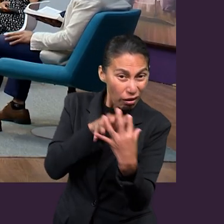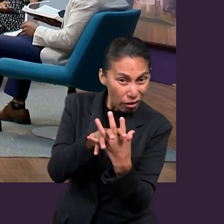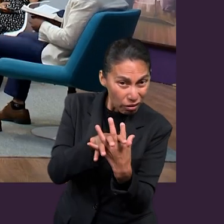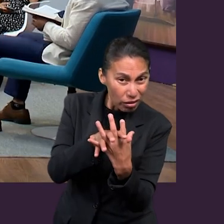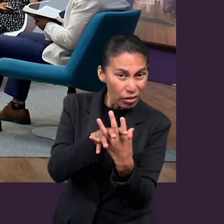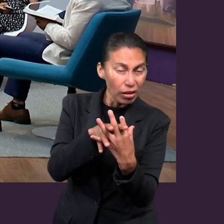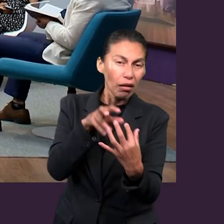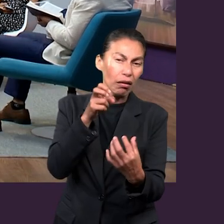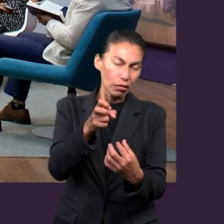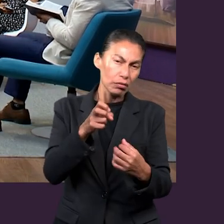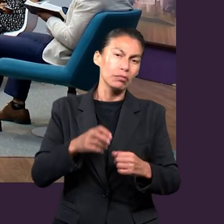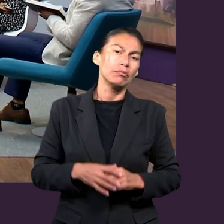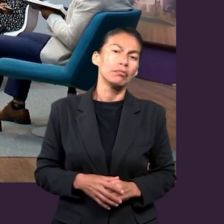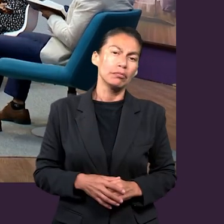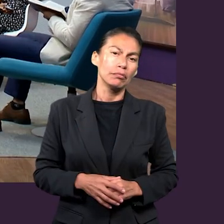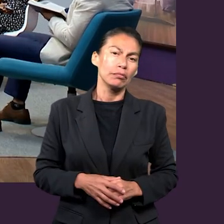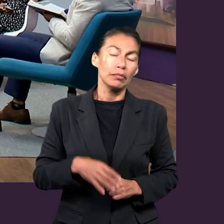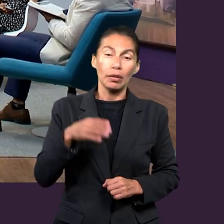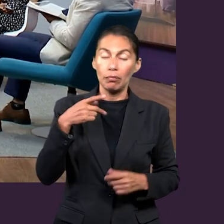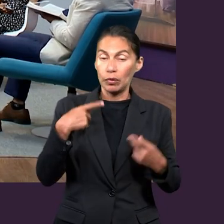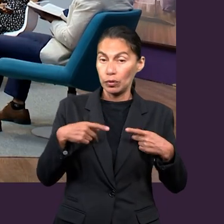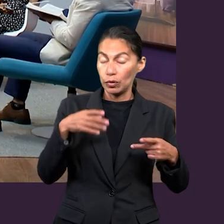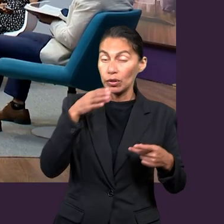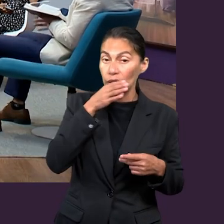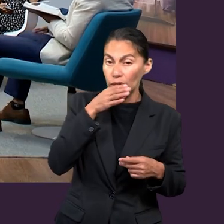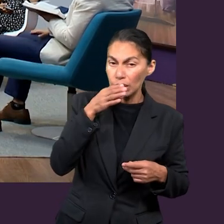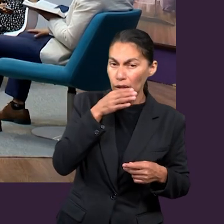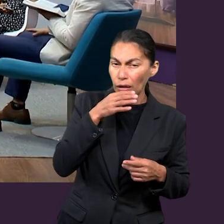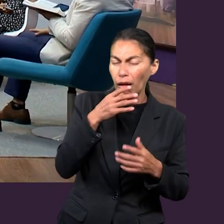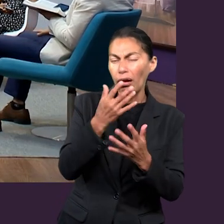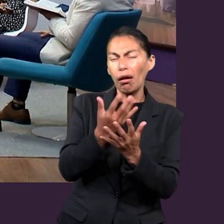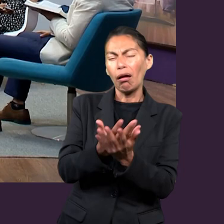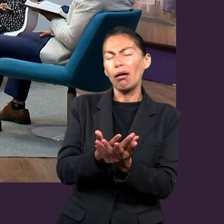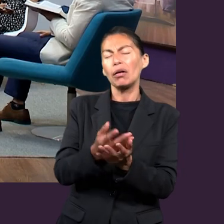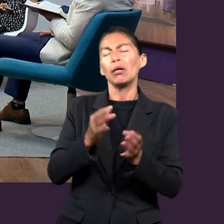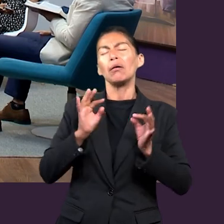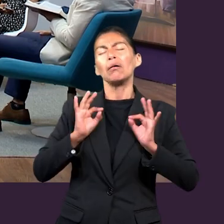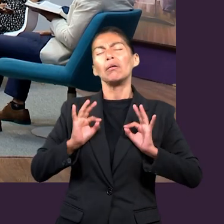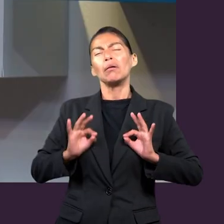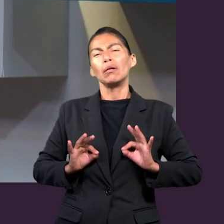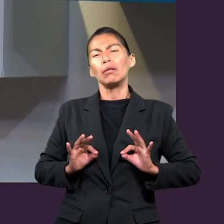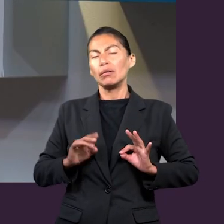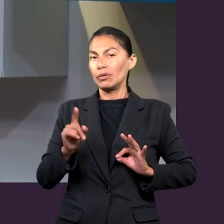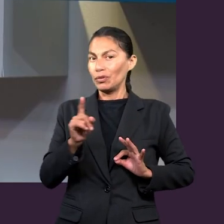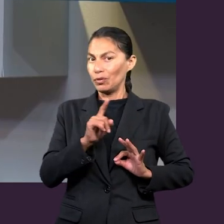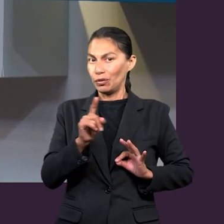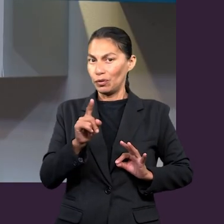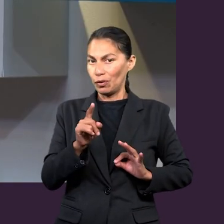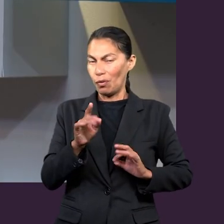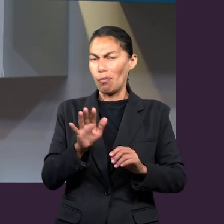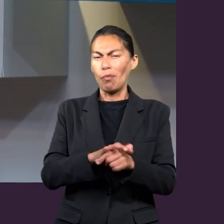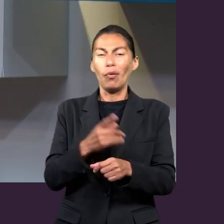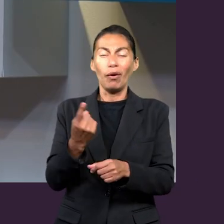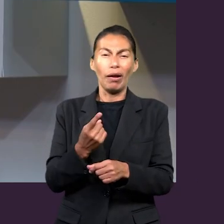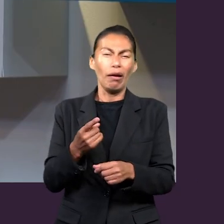en día nos pasa igual. El cristiano como tal a veces no se tiene que relajar porque en la relajación, ¿qué es